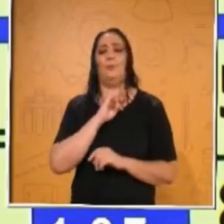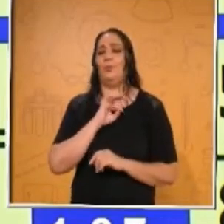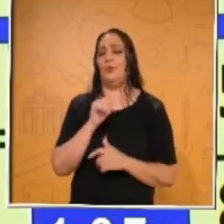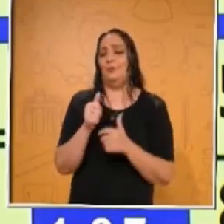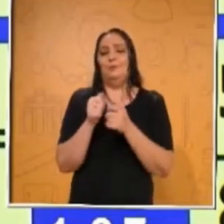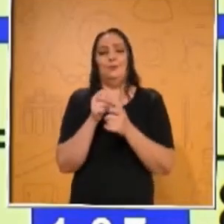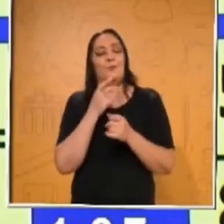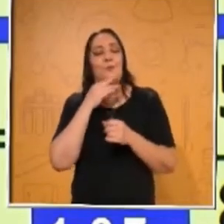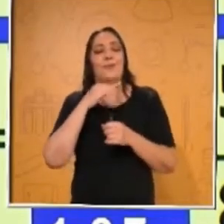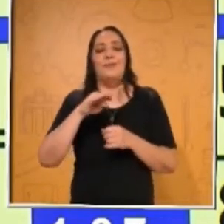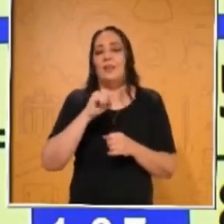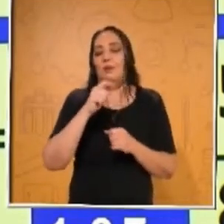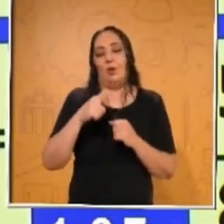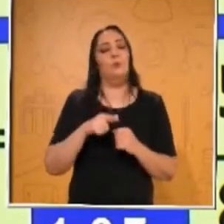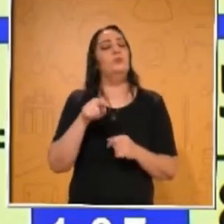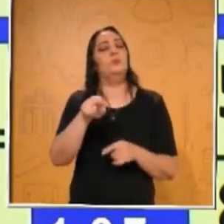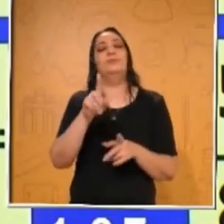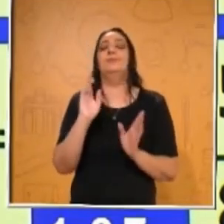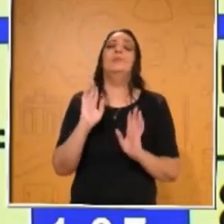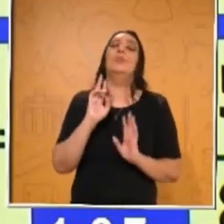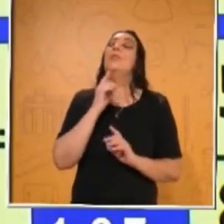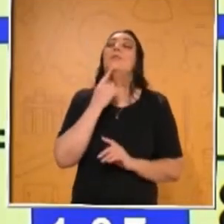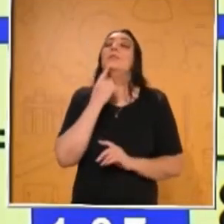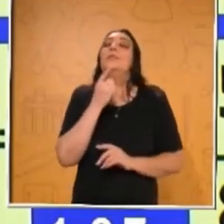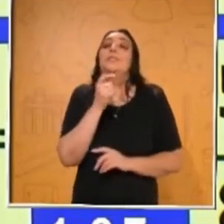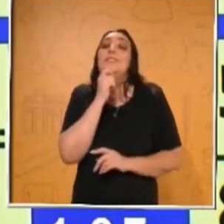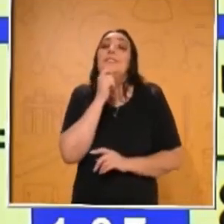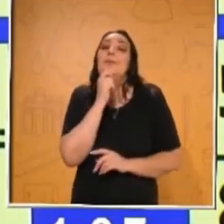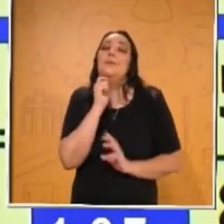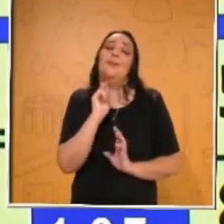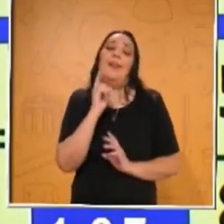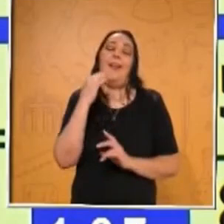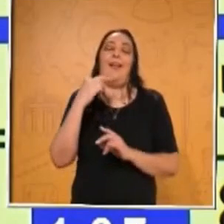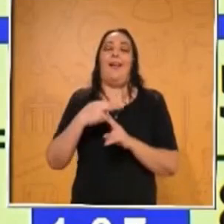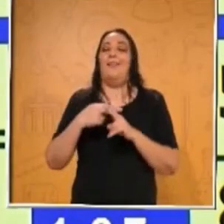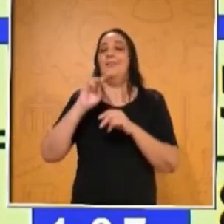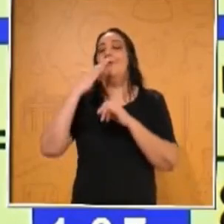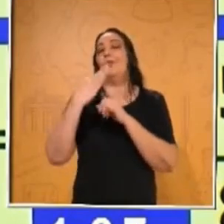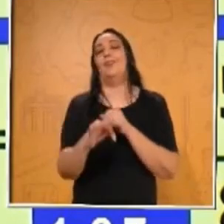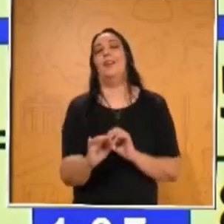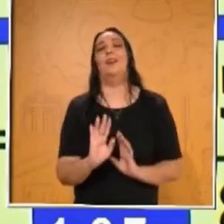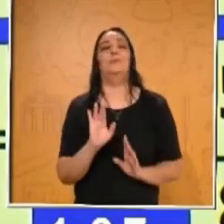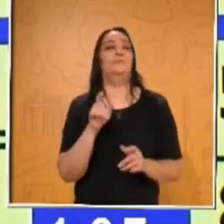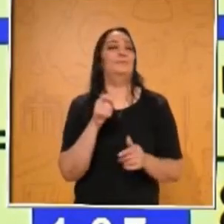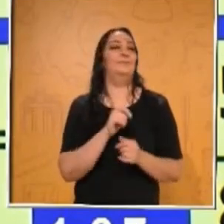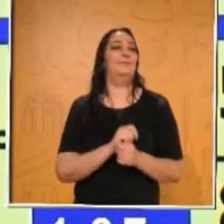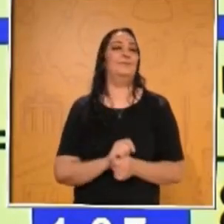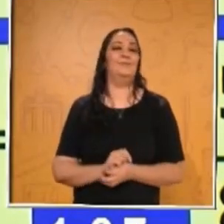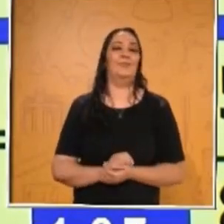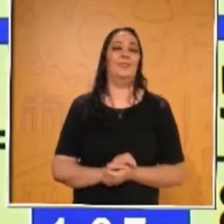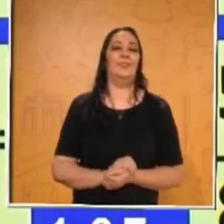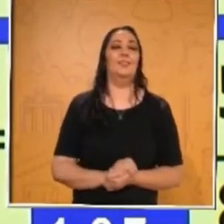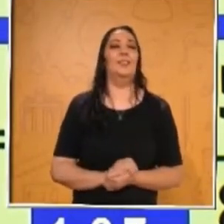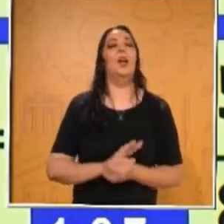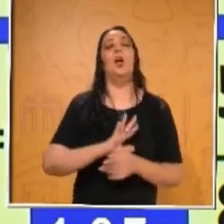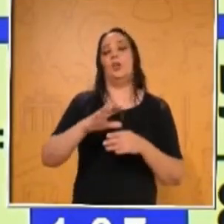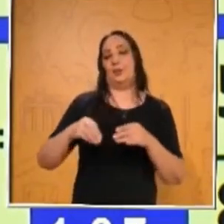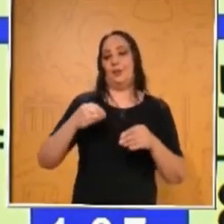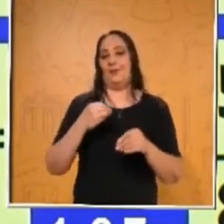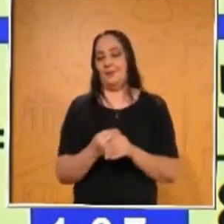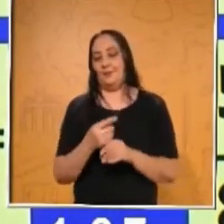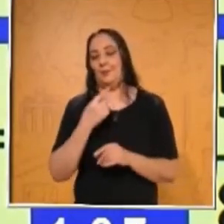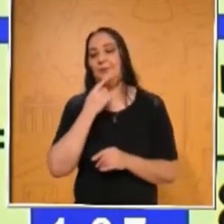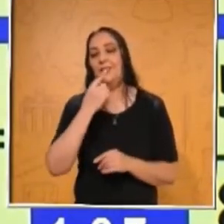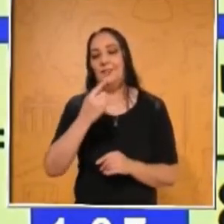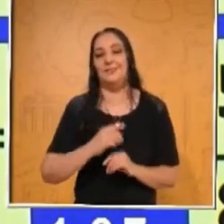algo. Usted escríbala. No le vamos a decir la respuesta hasta el final. Así que, usted escríbala. No pasa nada. Vamos a decirlo